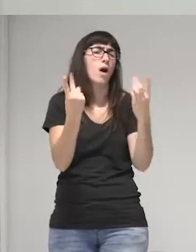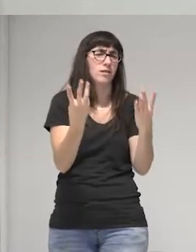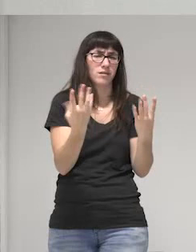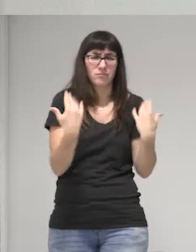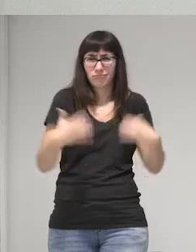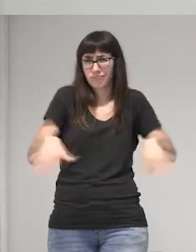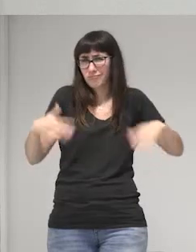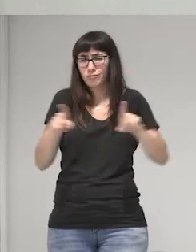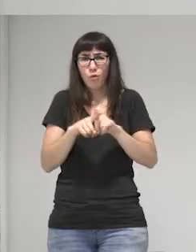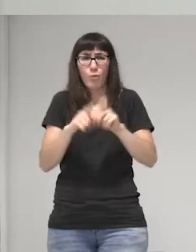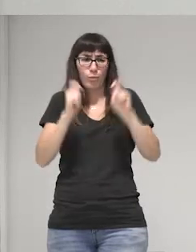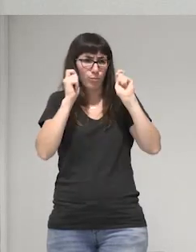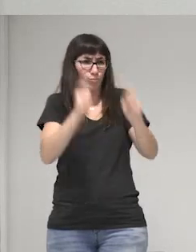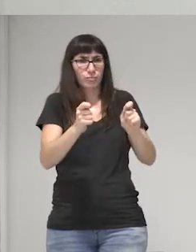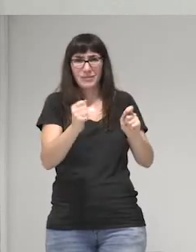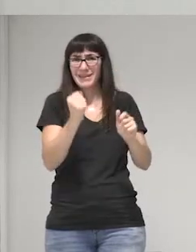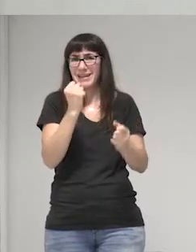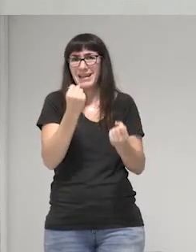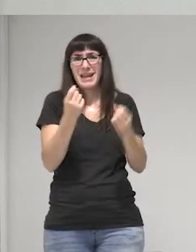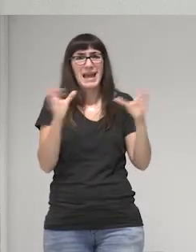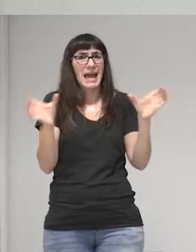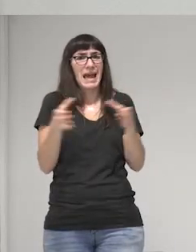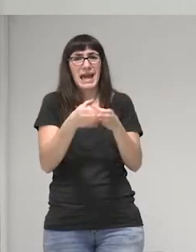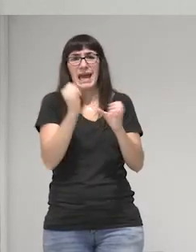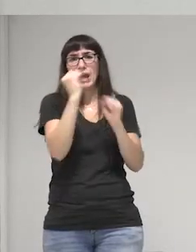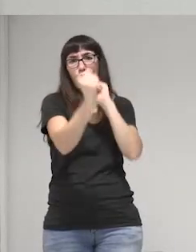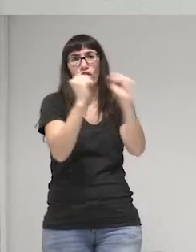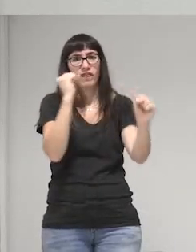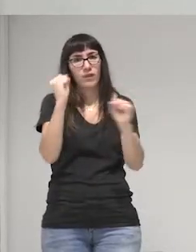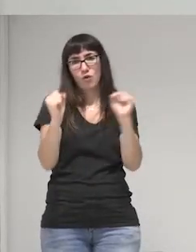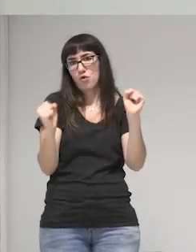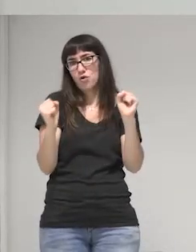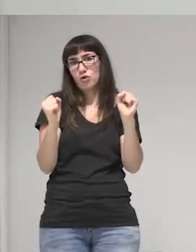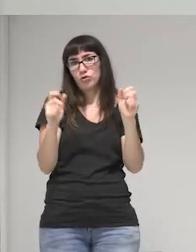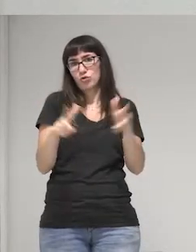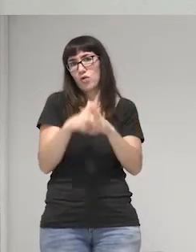genocidio es un genocidio social